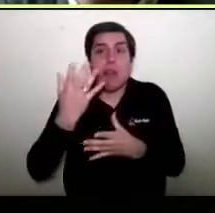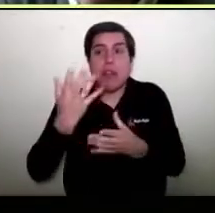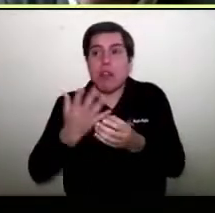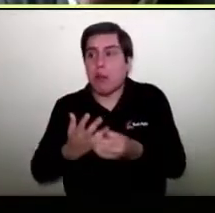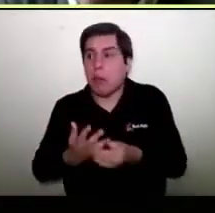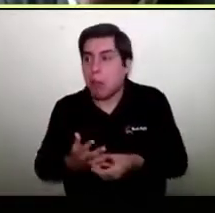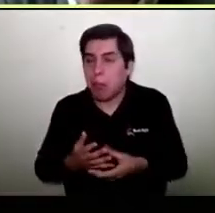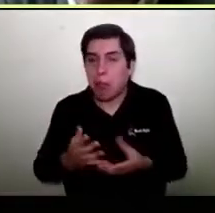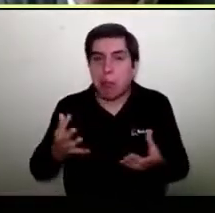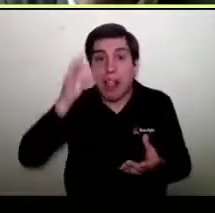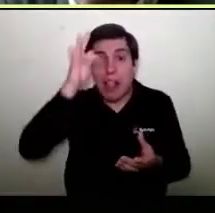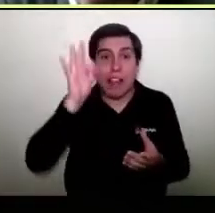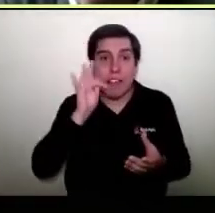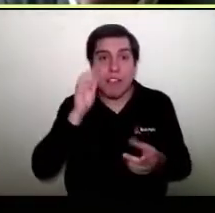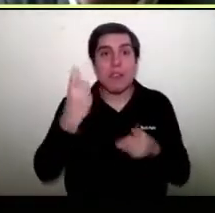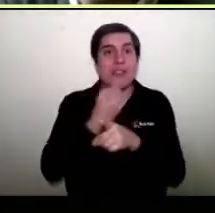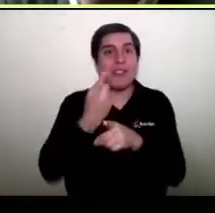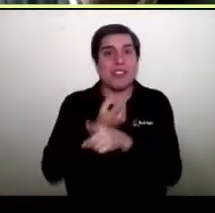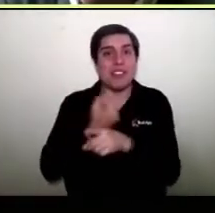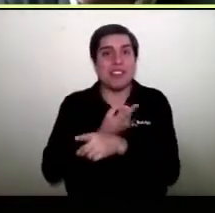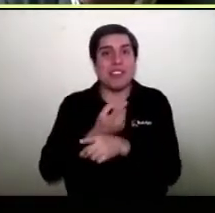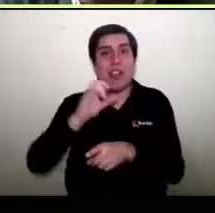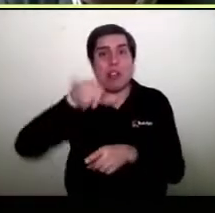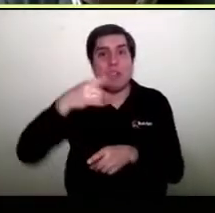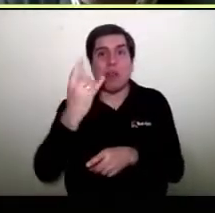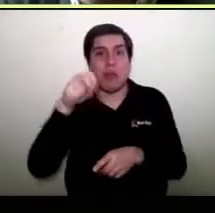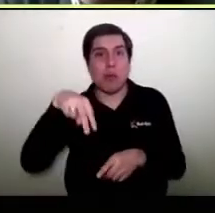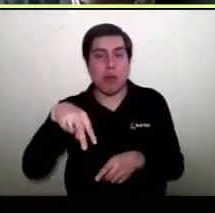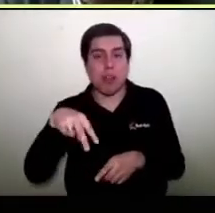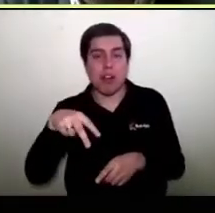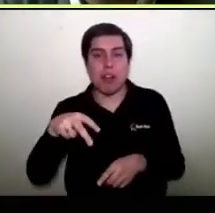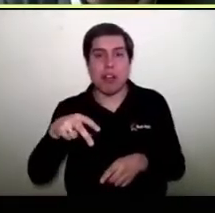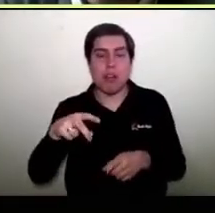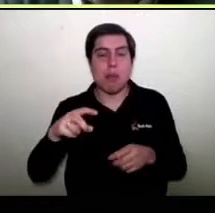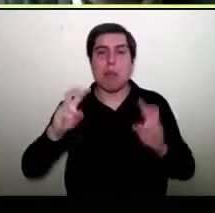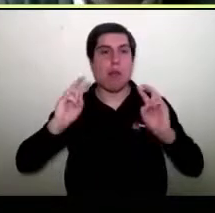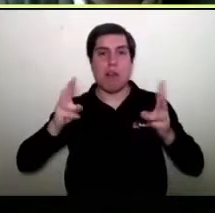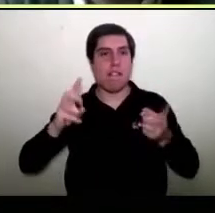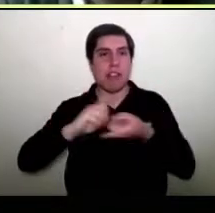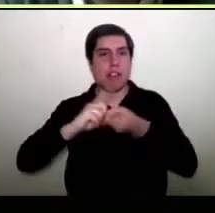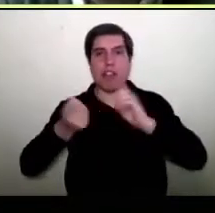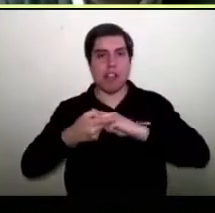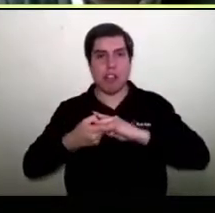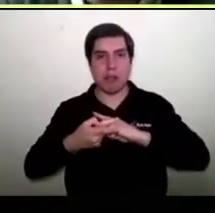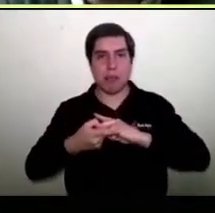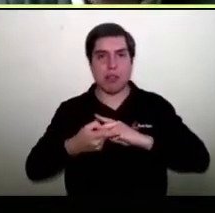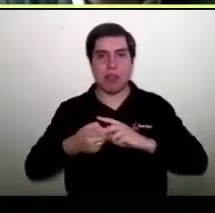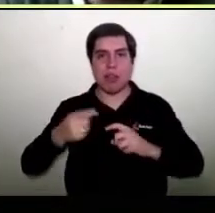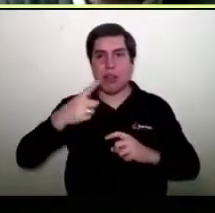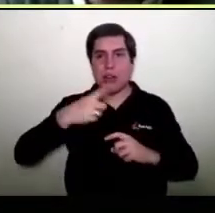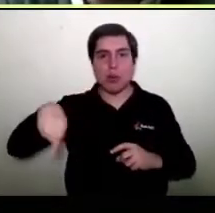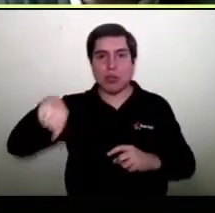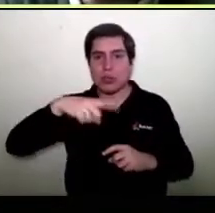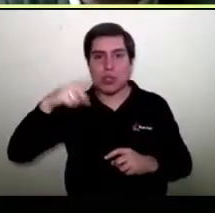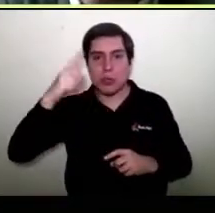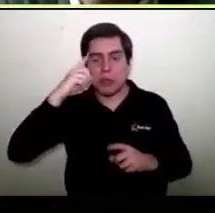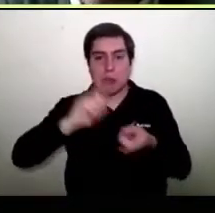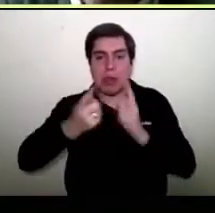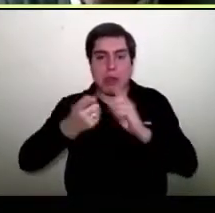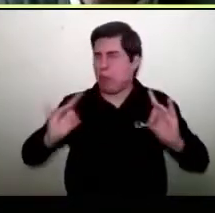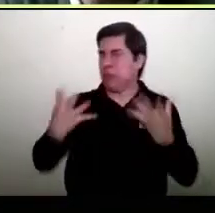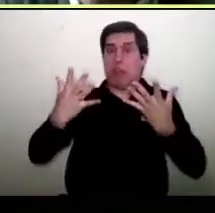gente de Facebook, a Juan le escuchamos que en realidad la vida cambió. Y es cierto, hoy día no estábamos preparados para este cambio.